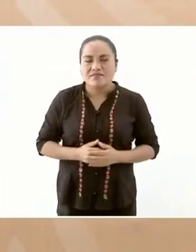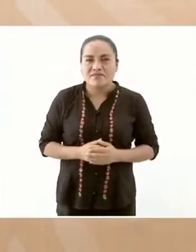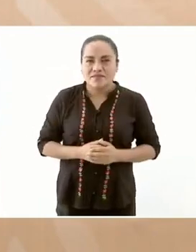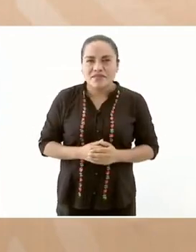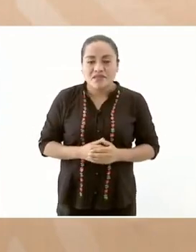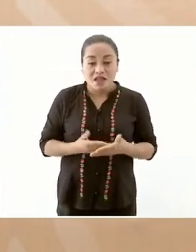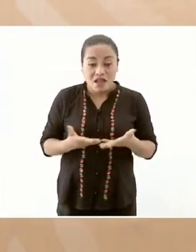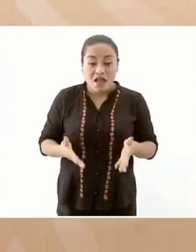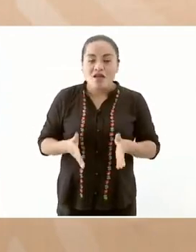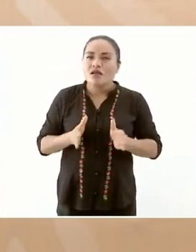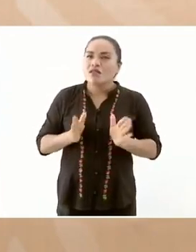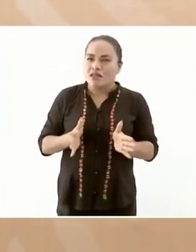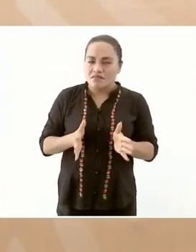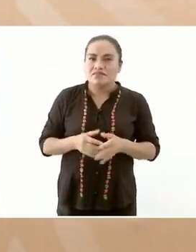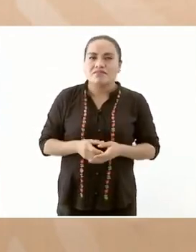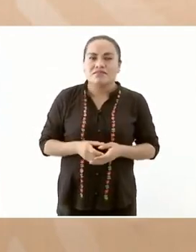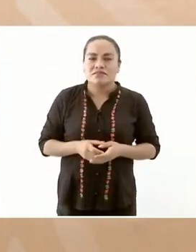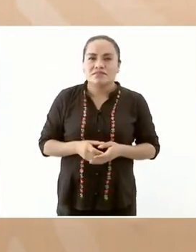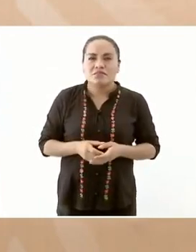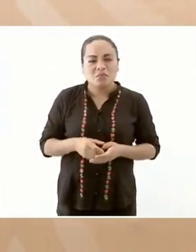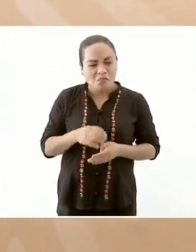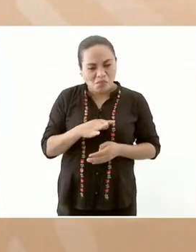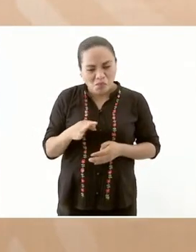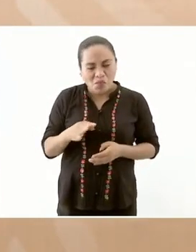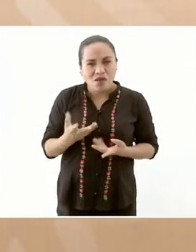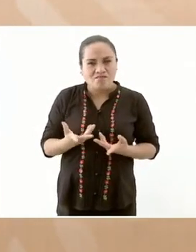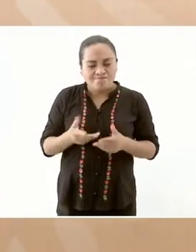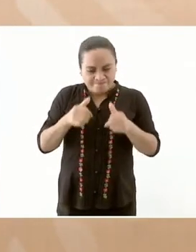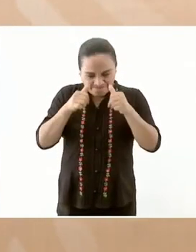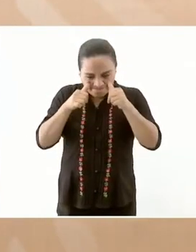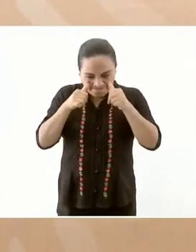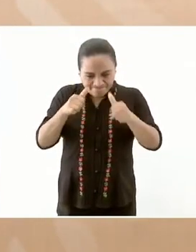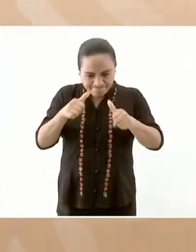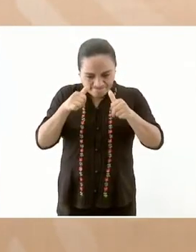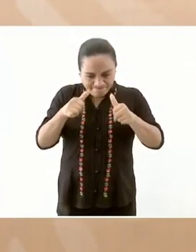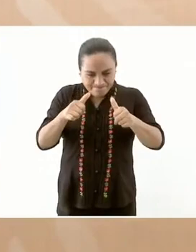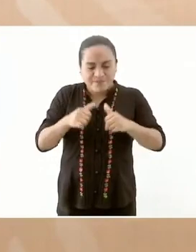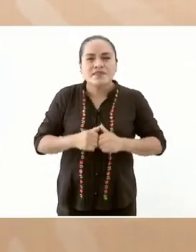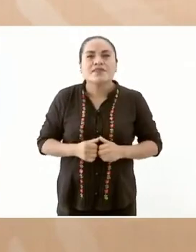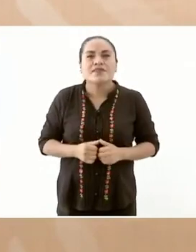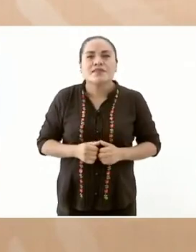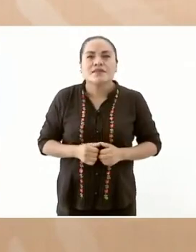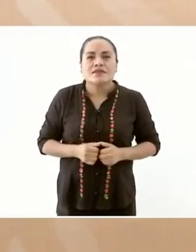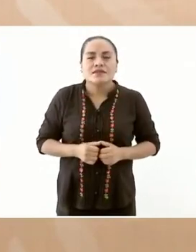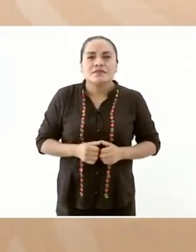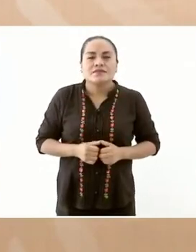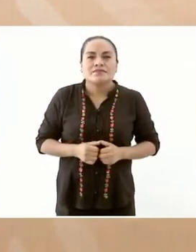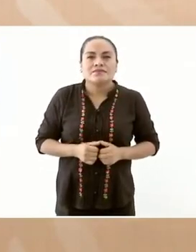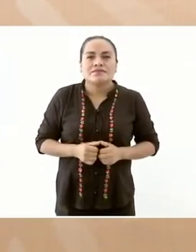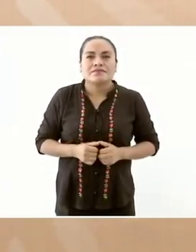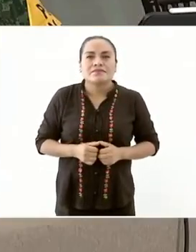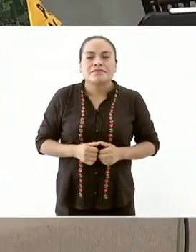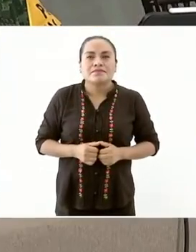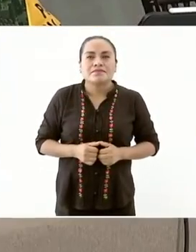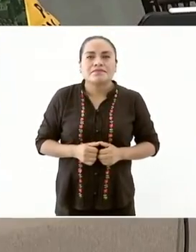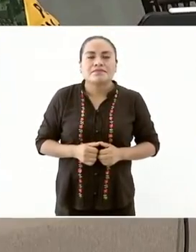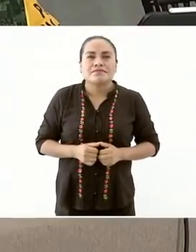estamos haciendo dedicarnos a mejorar pero